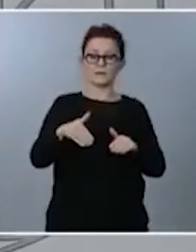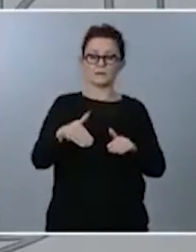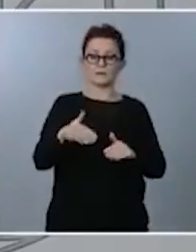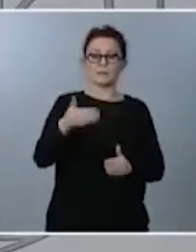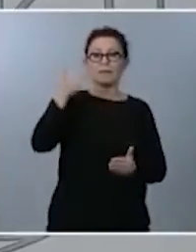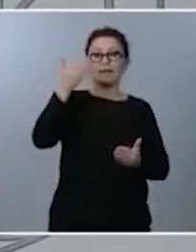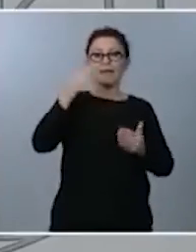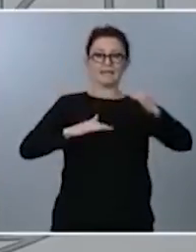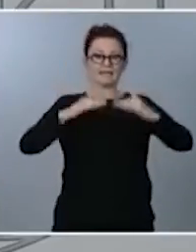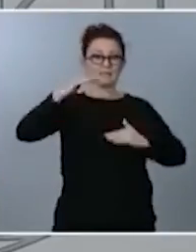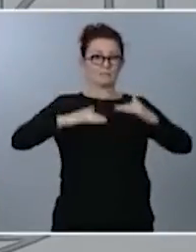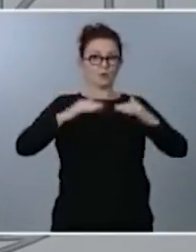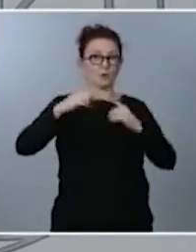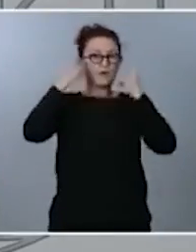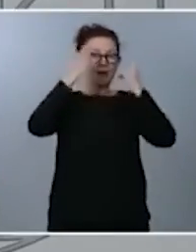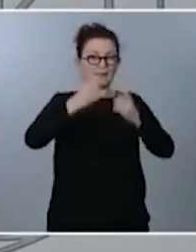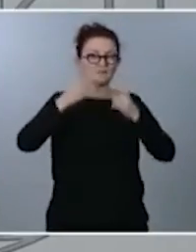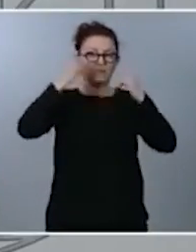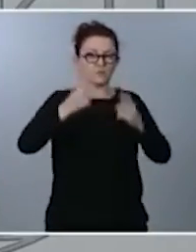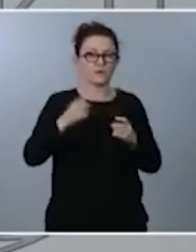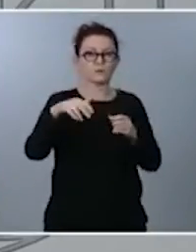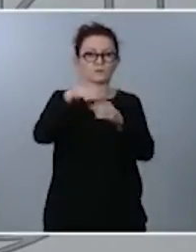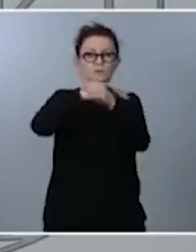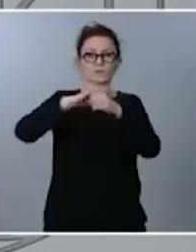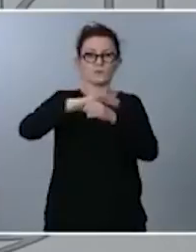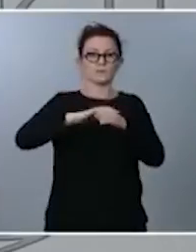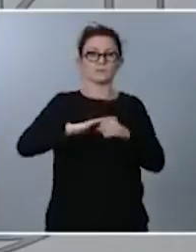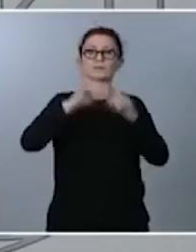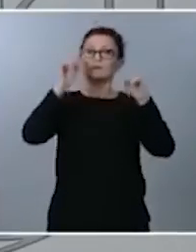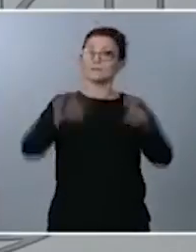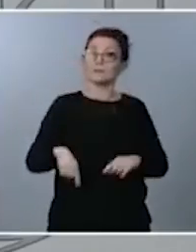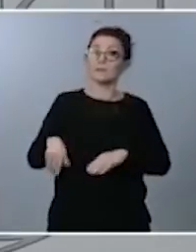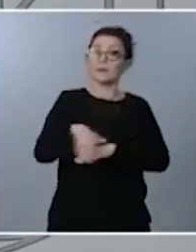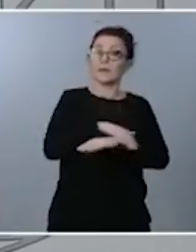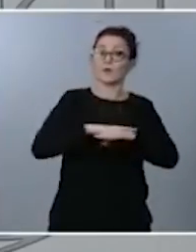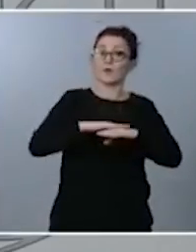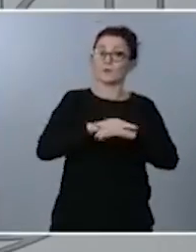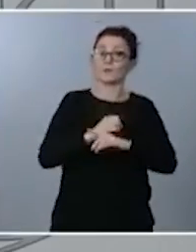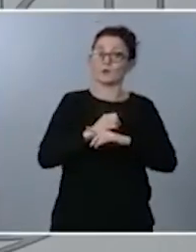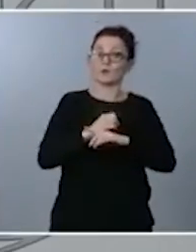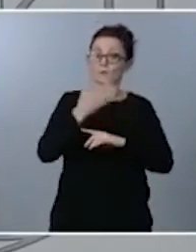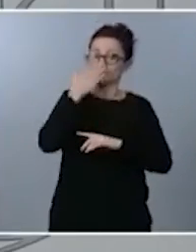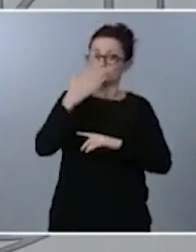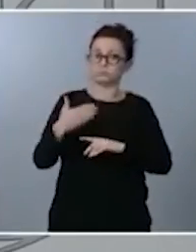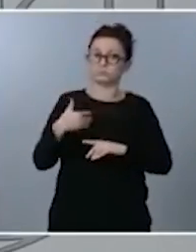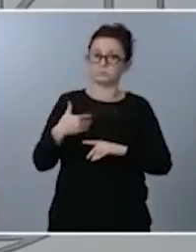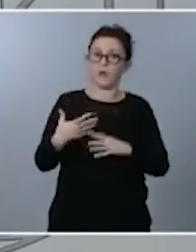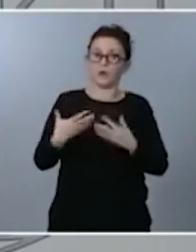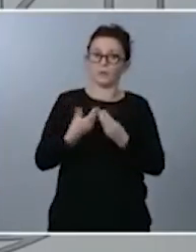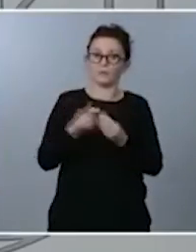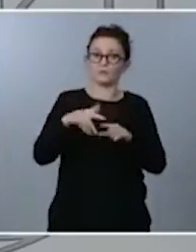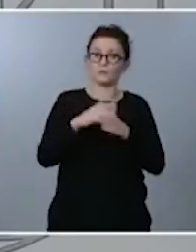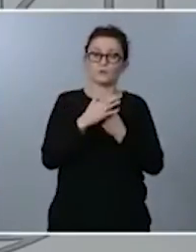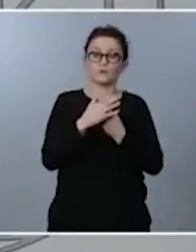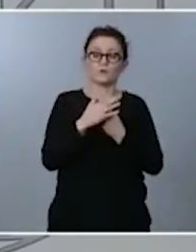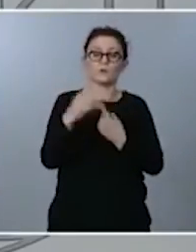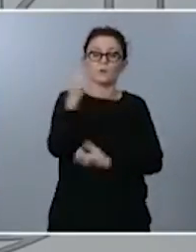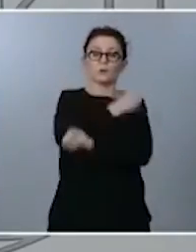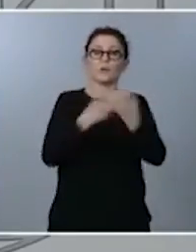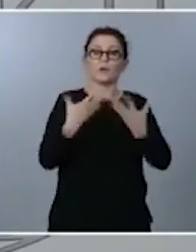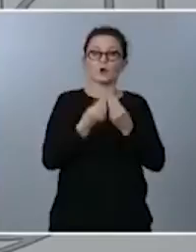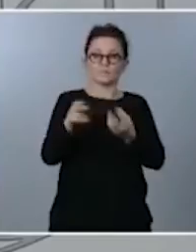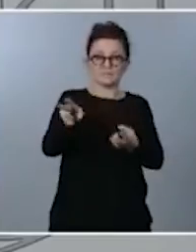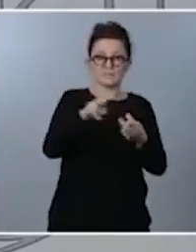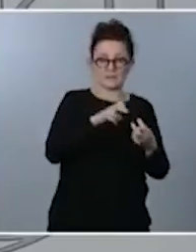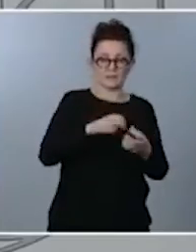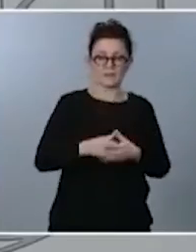en cada una de las áreas y cómo el Gobierno está acompañando el momento económico con esta fiscalidad. Tanto, insisto,